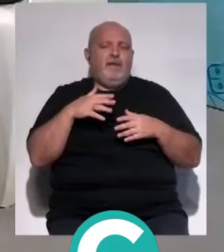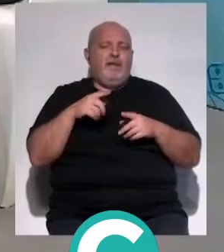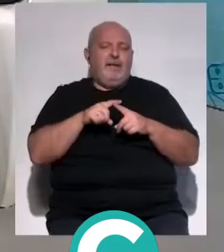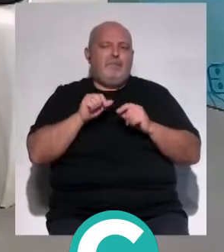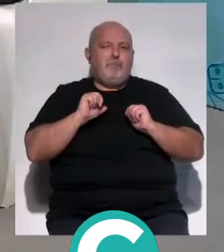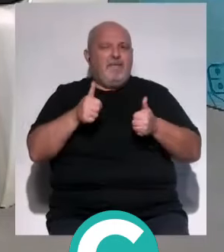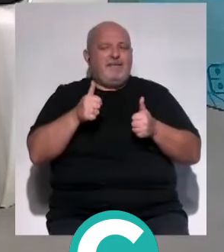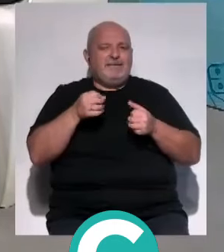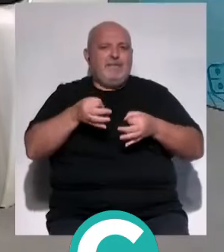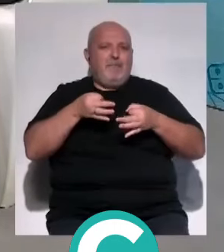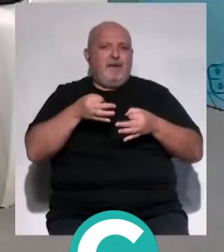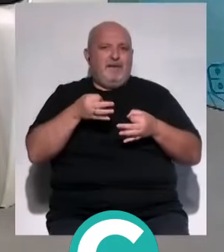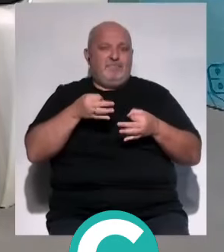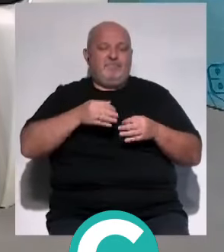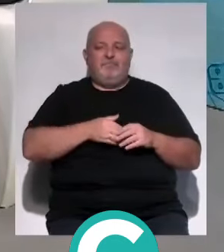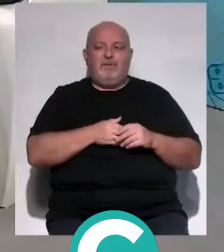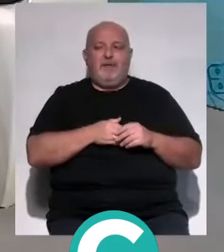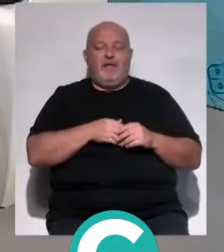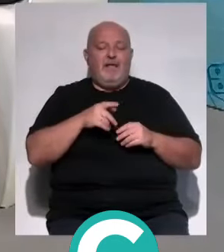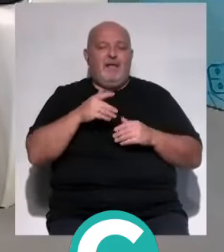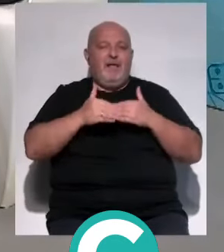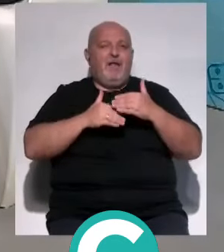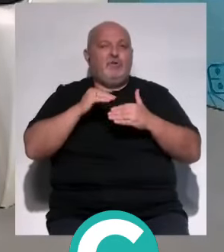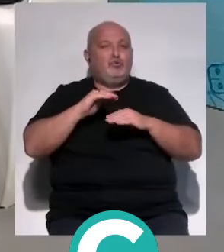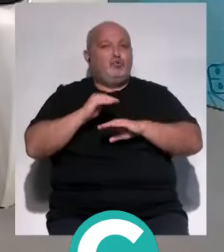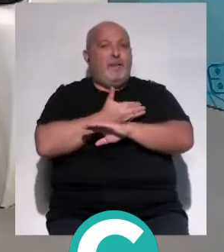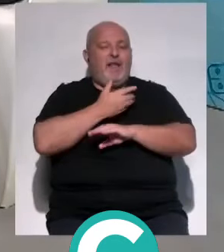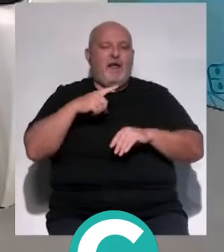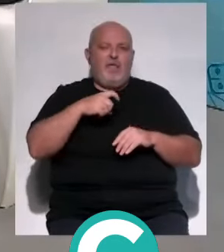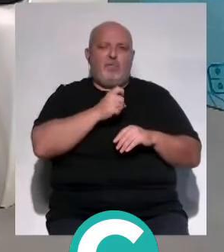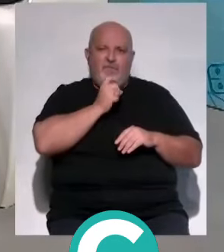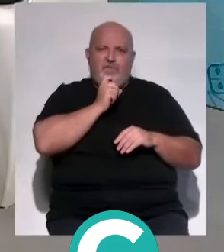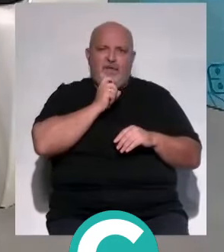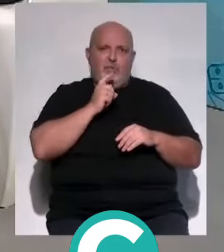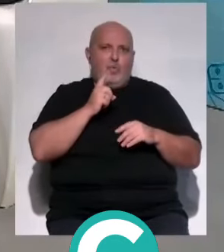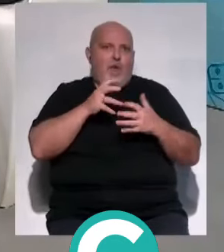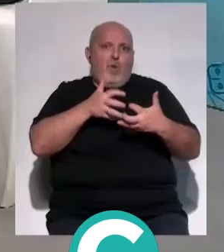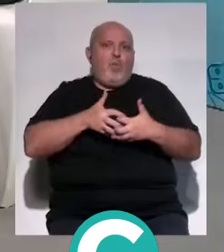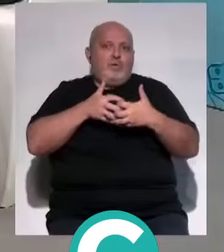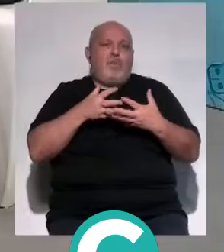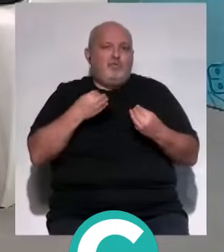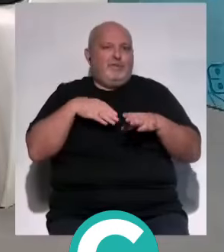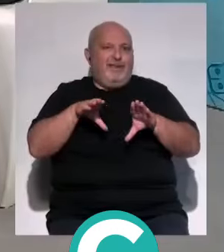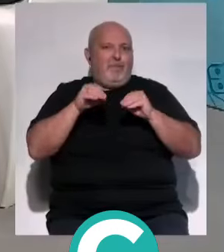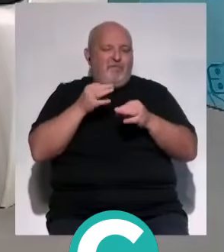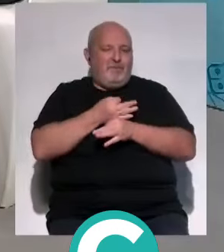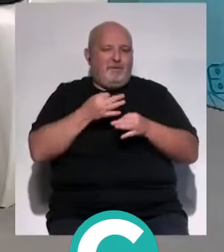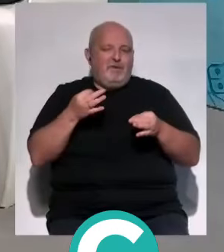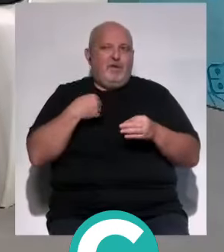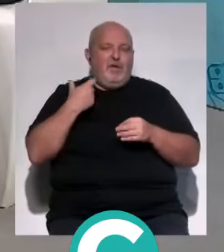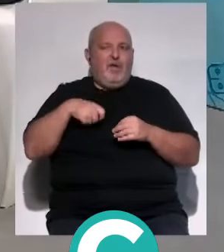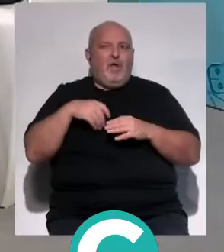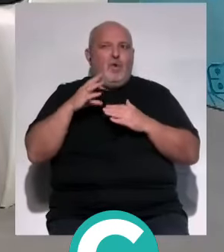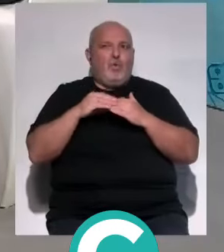ya vas a estar siempre en alerta. Y creo que superar un cáncer es algo que es como ganar una batalla. Yo tengo una